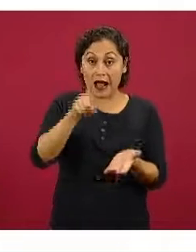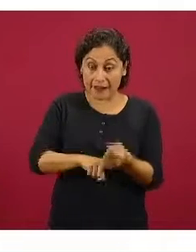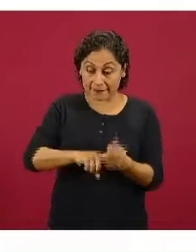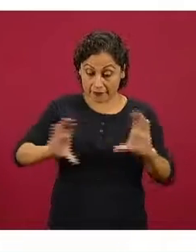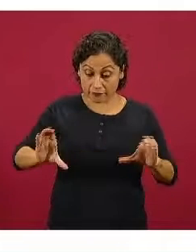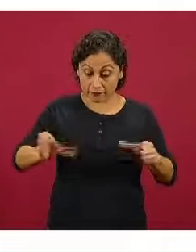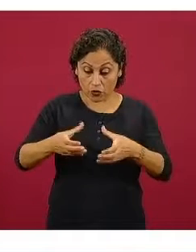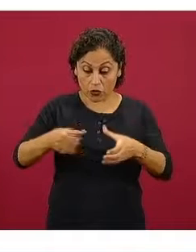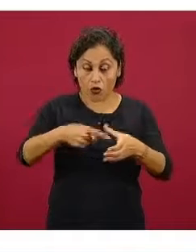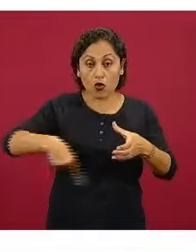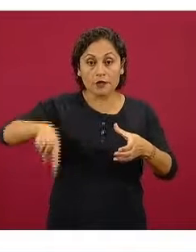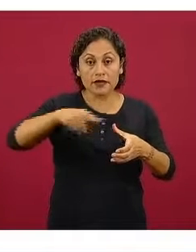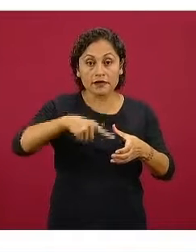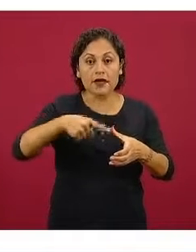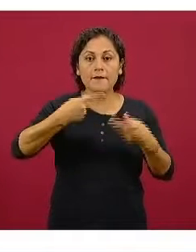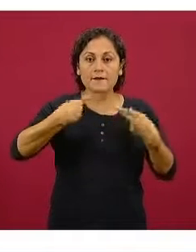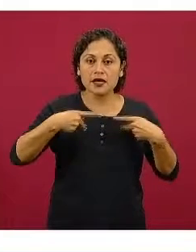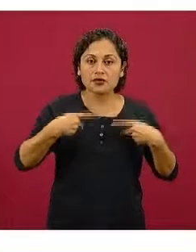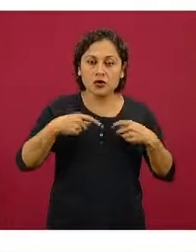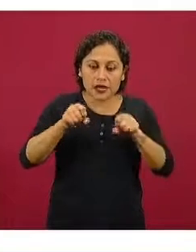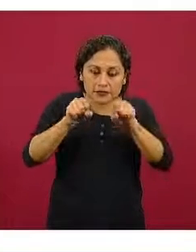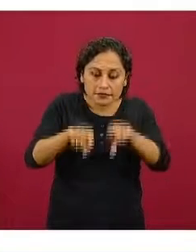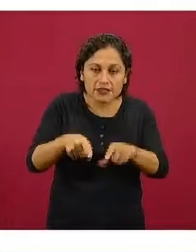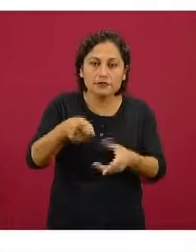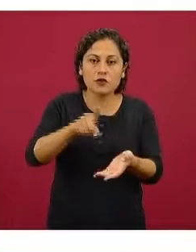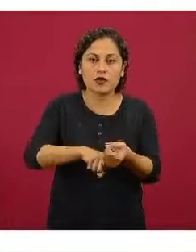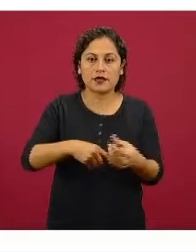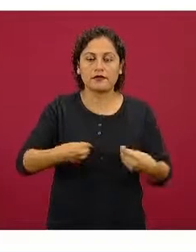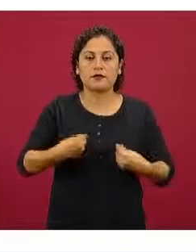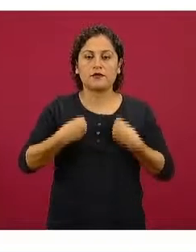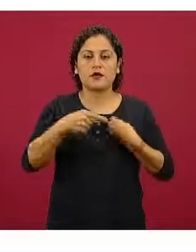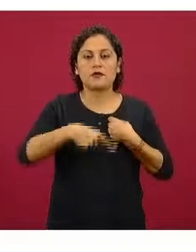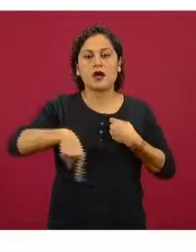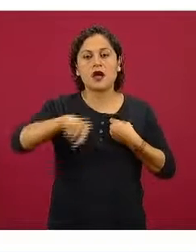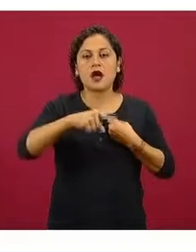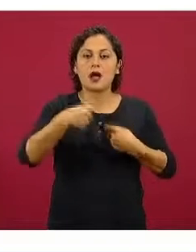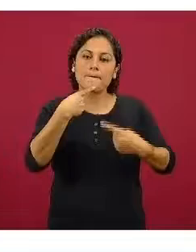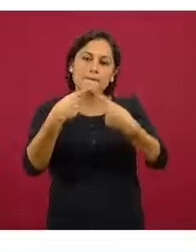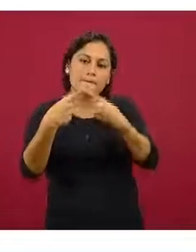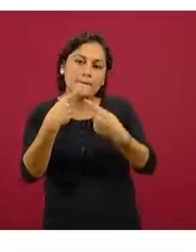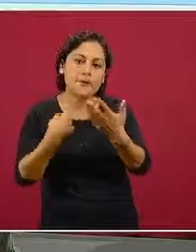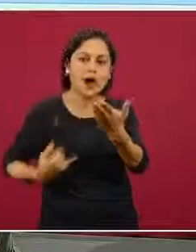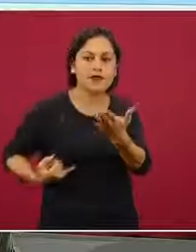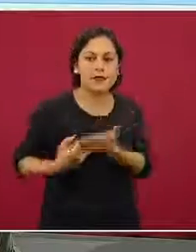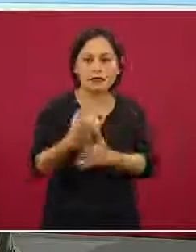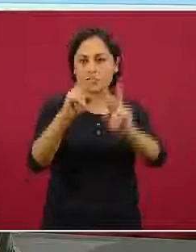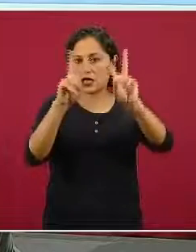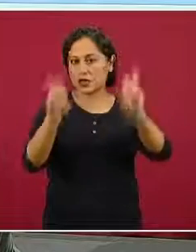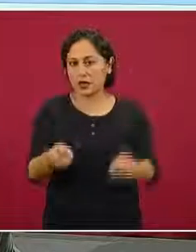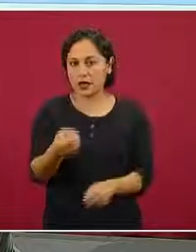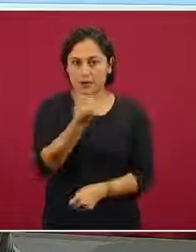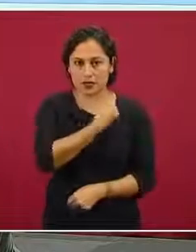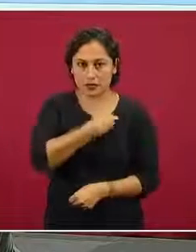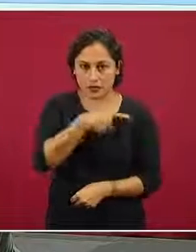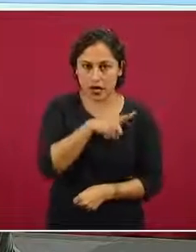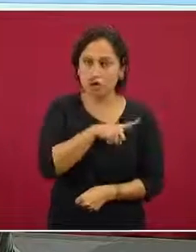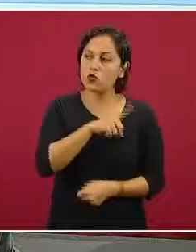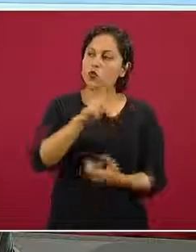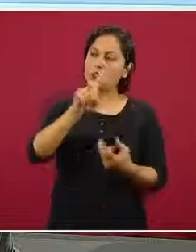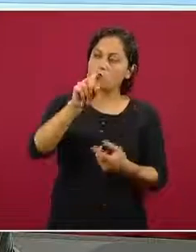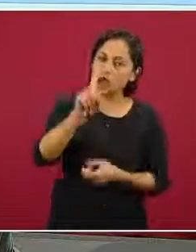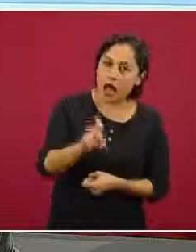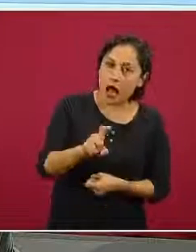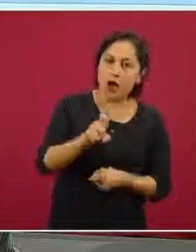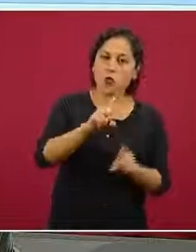comités de agua de alimentación y de salud y uno de los componentes importantes de estos comités comunitarios es precisamente el desarrollo